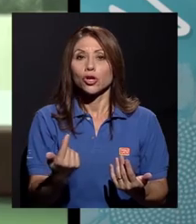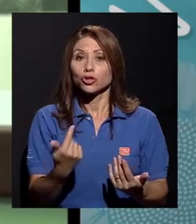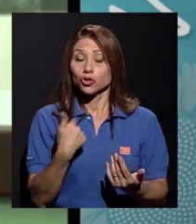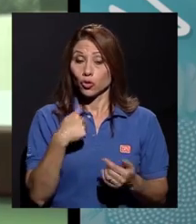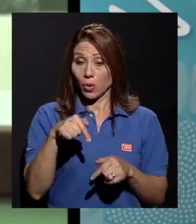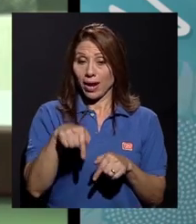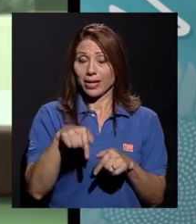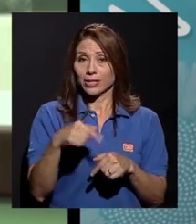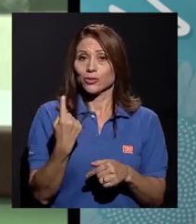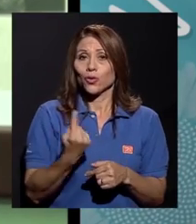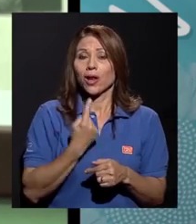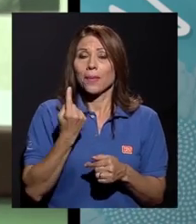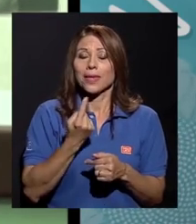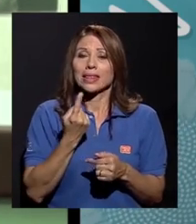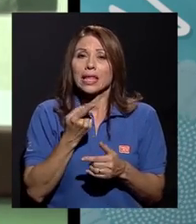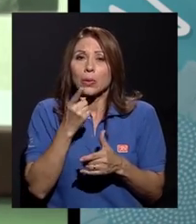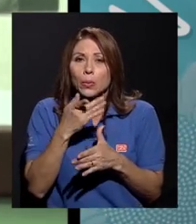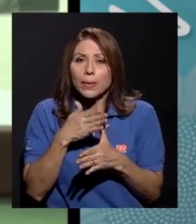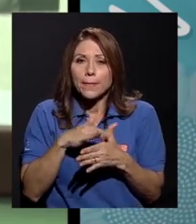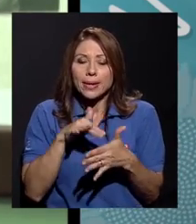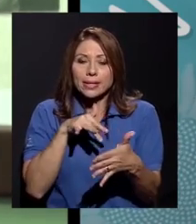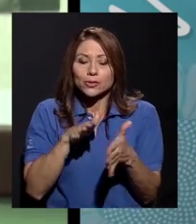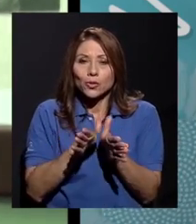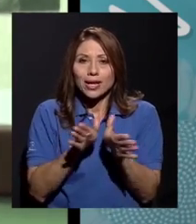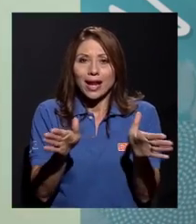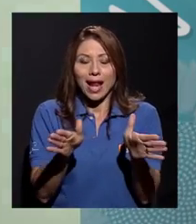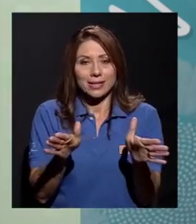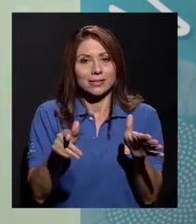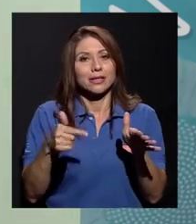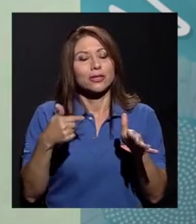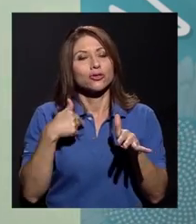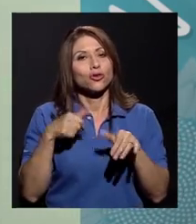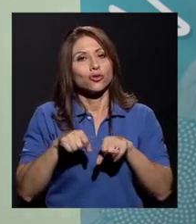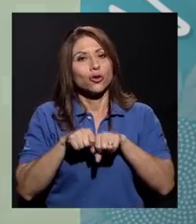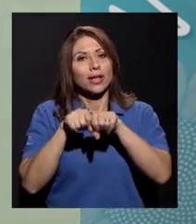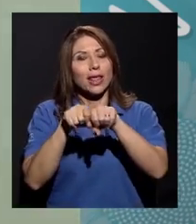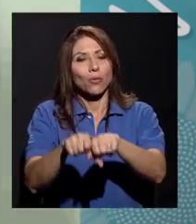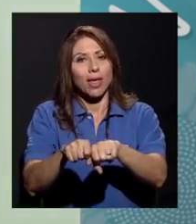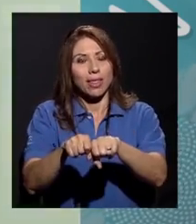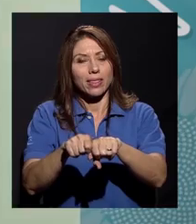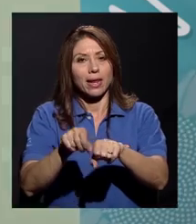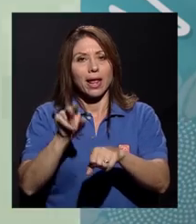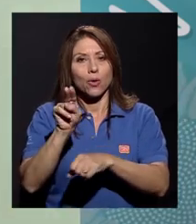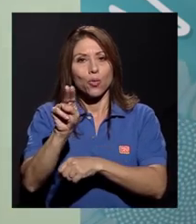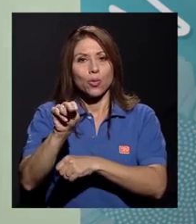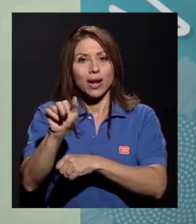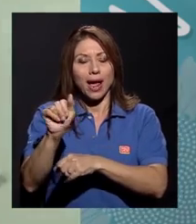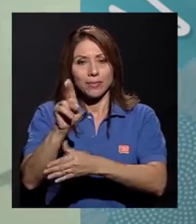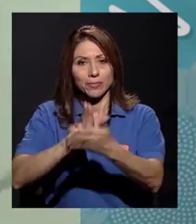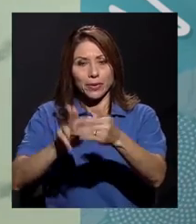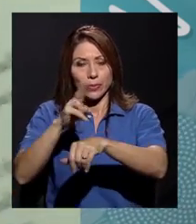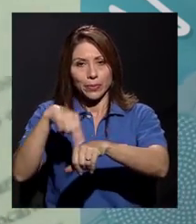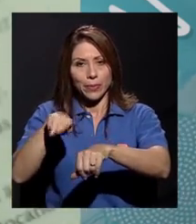aquí solamente una parte de estudios generales y soy graduada de la UNA, pero